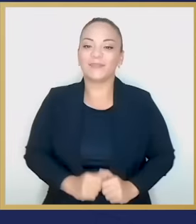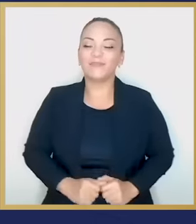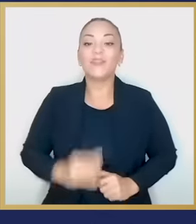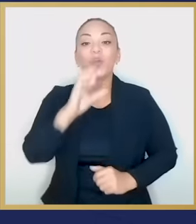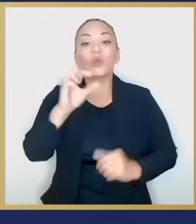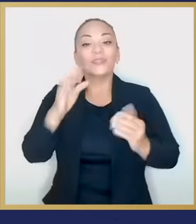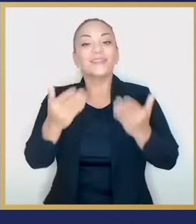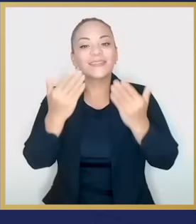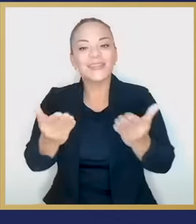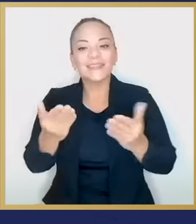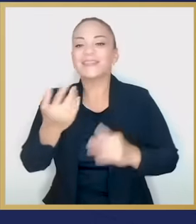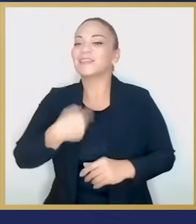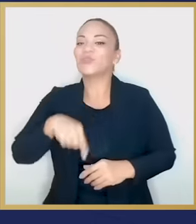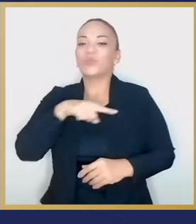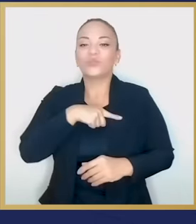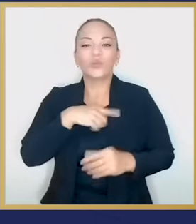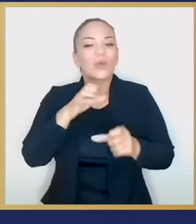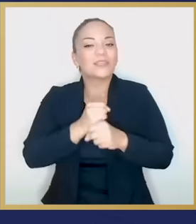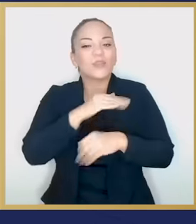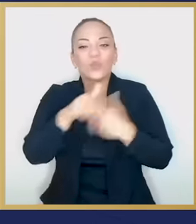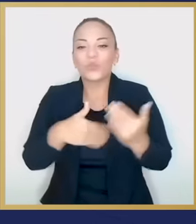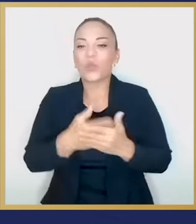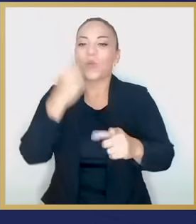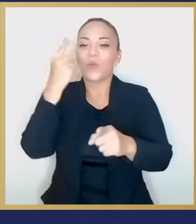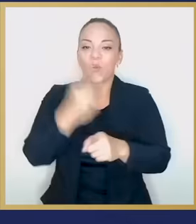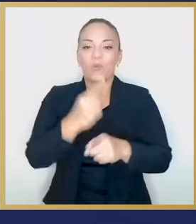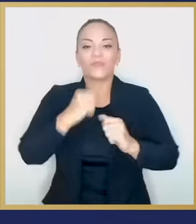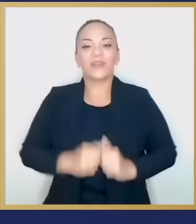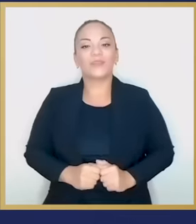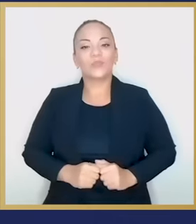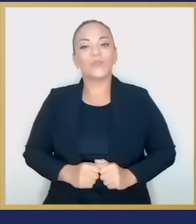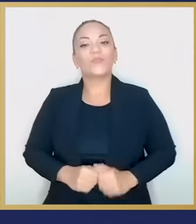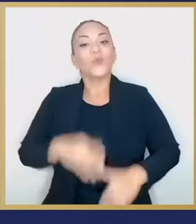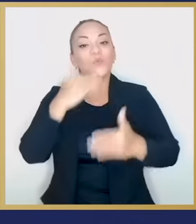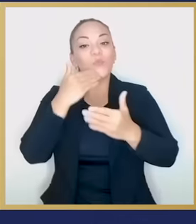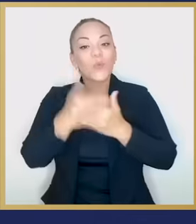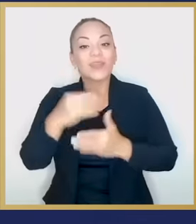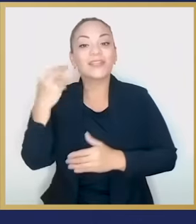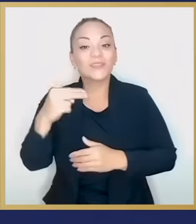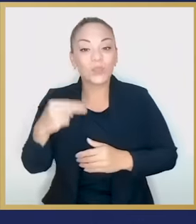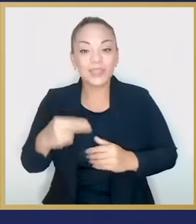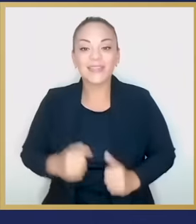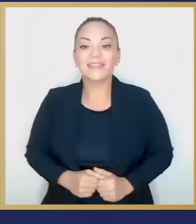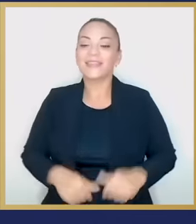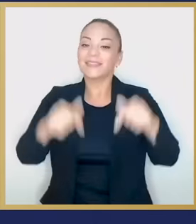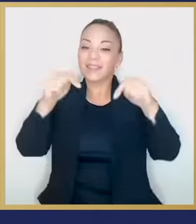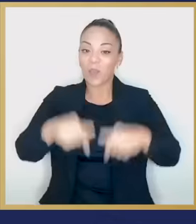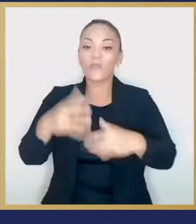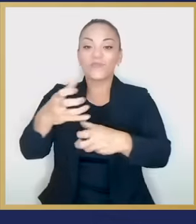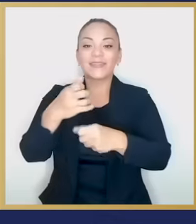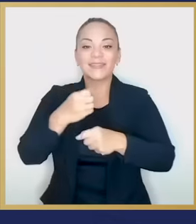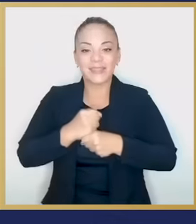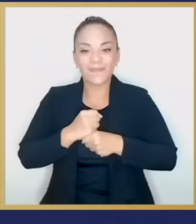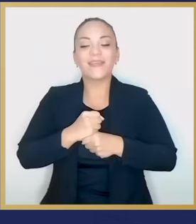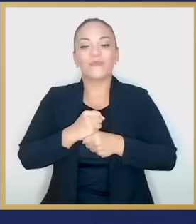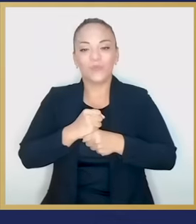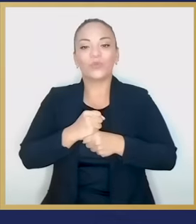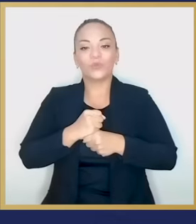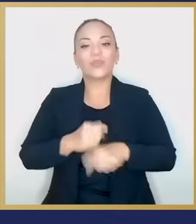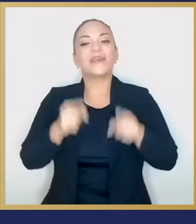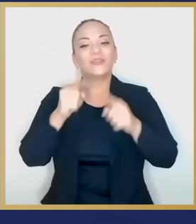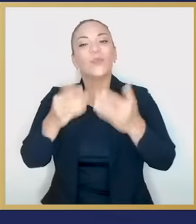Compatriotas, estamos haciendo lo correcto. Todas las buenas noticias que hoy recibimos